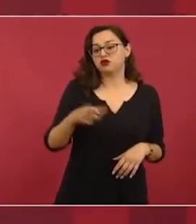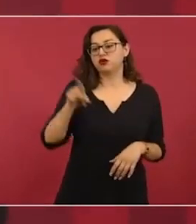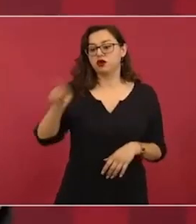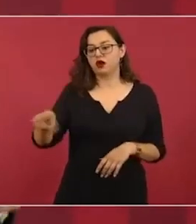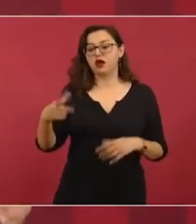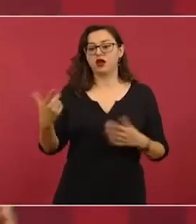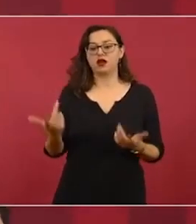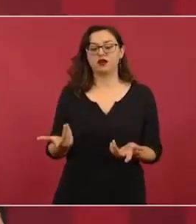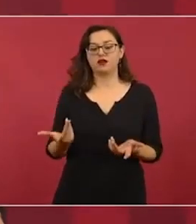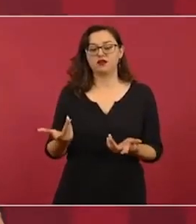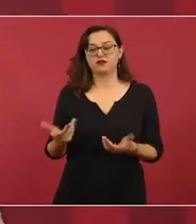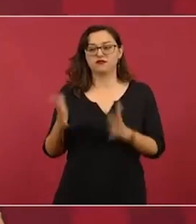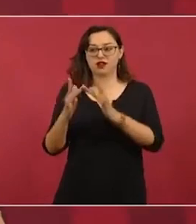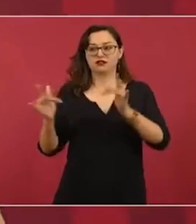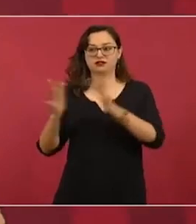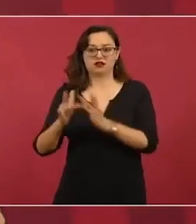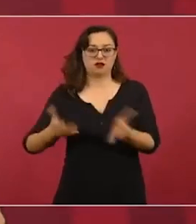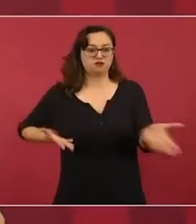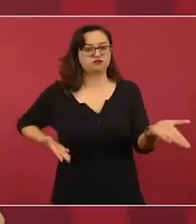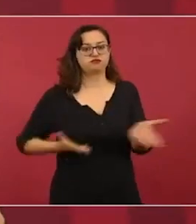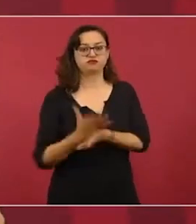venir a Francia.